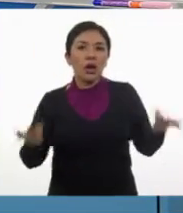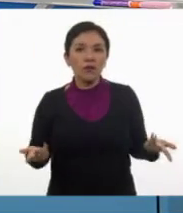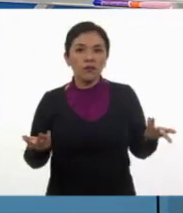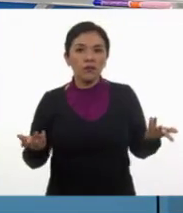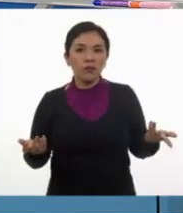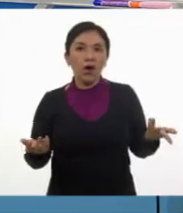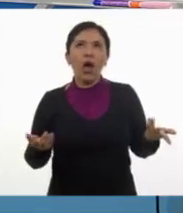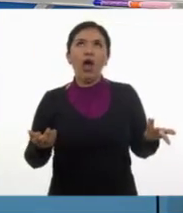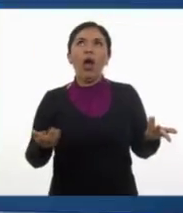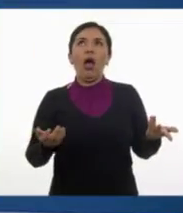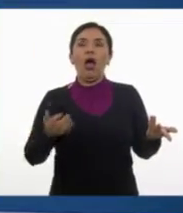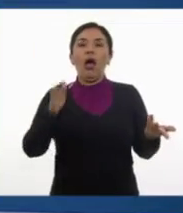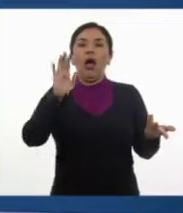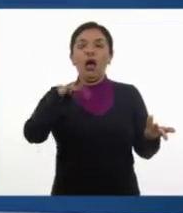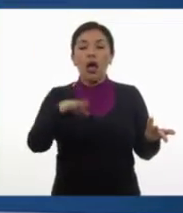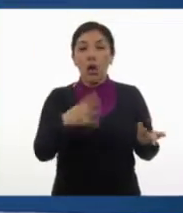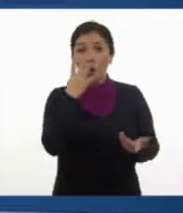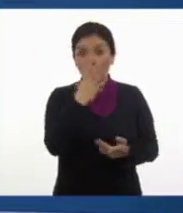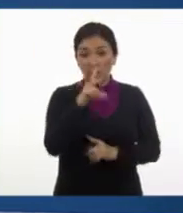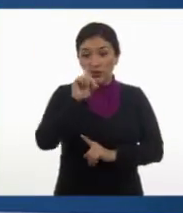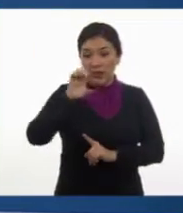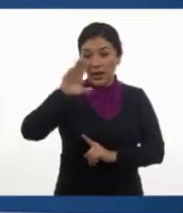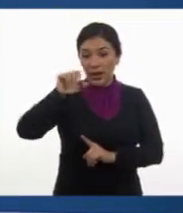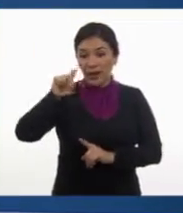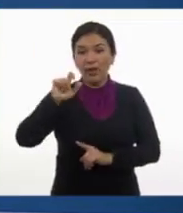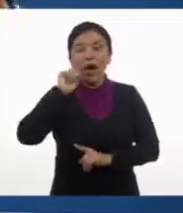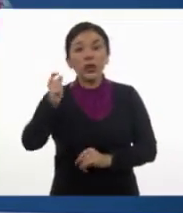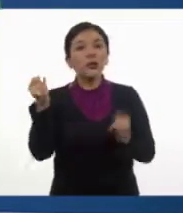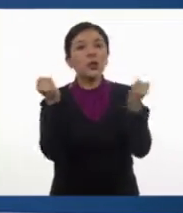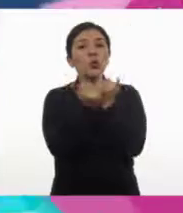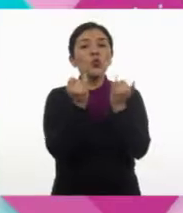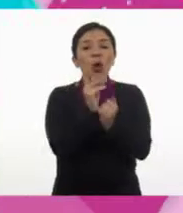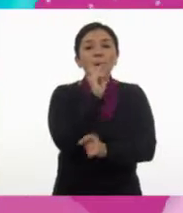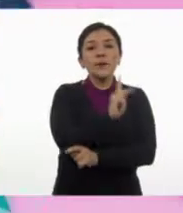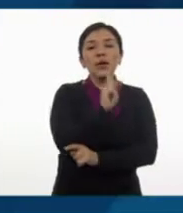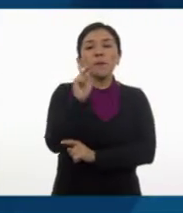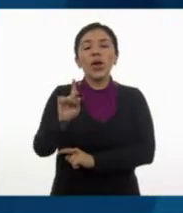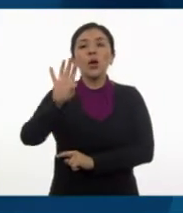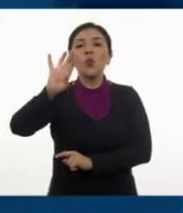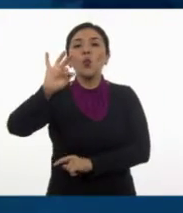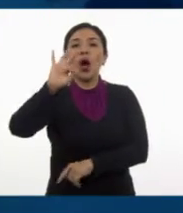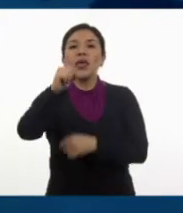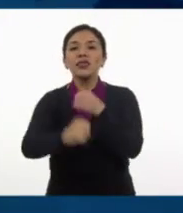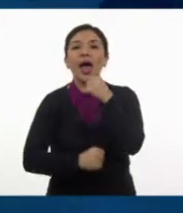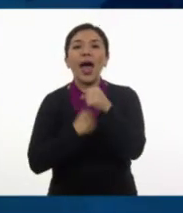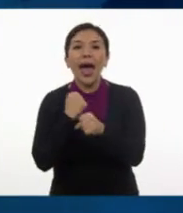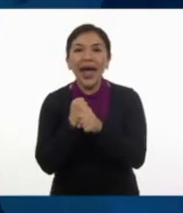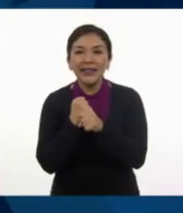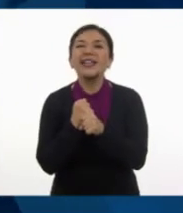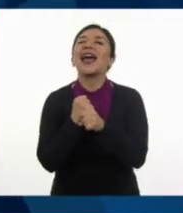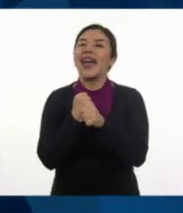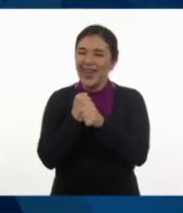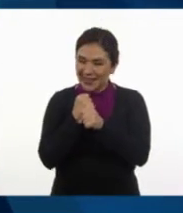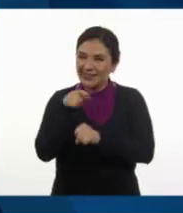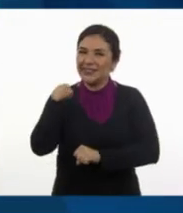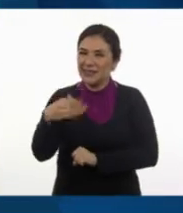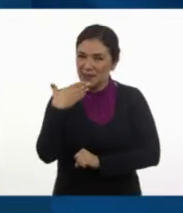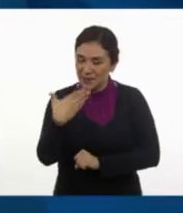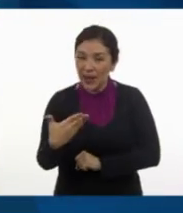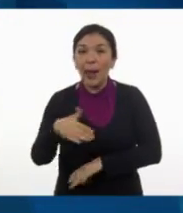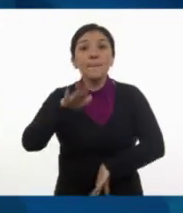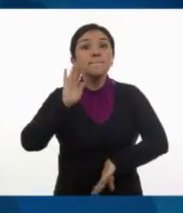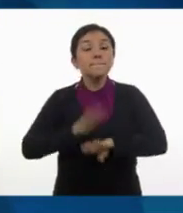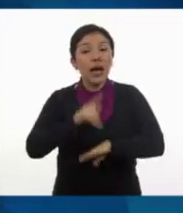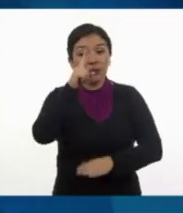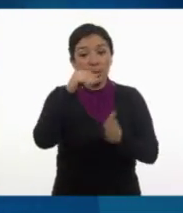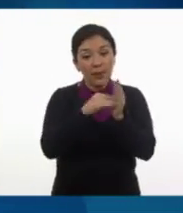Ah, pues cuatro décadas son cuarenta años. Ajá. Muy bien. Más